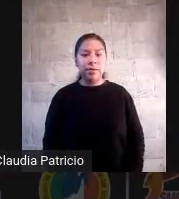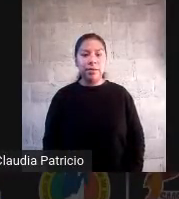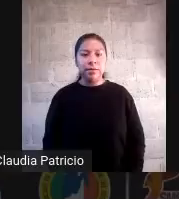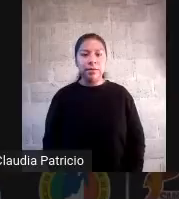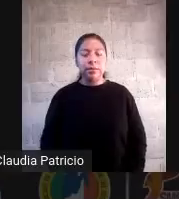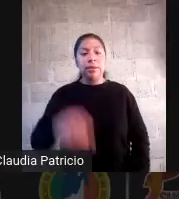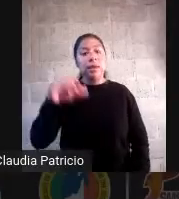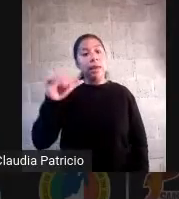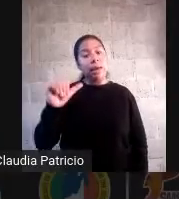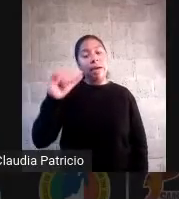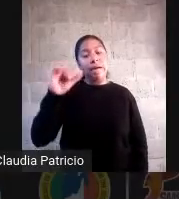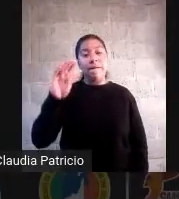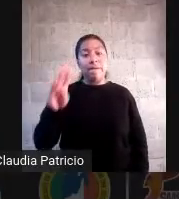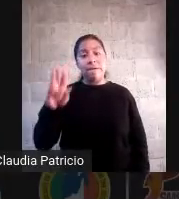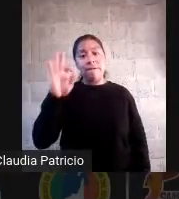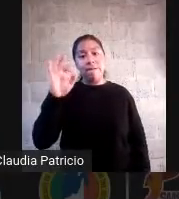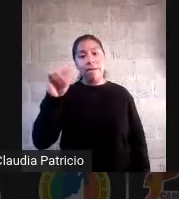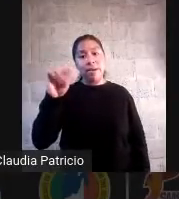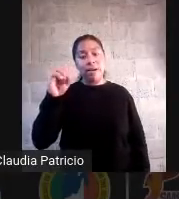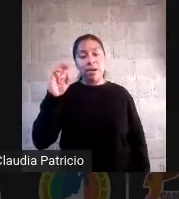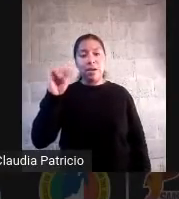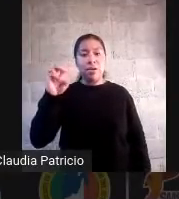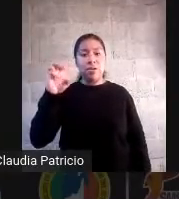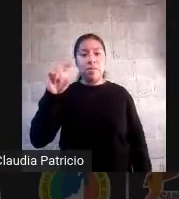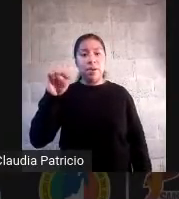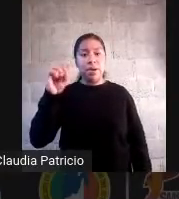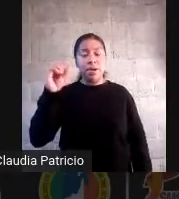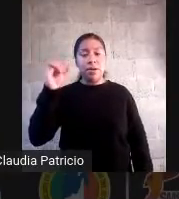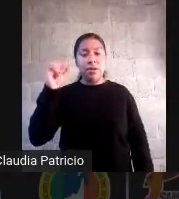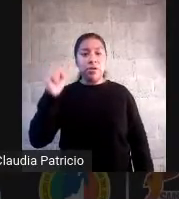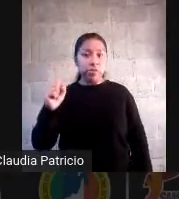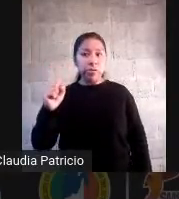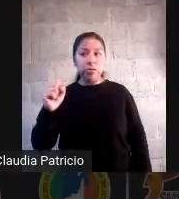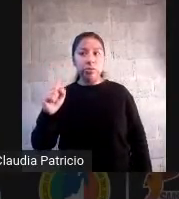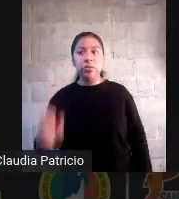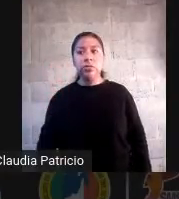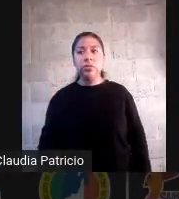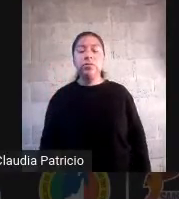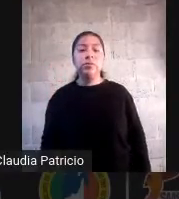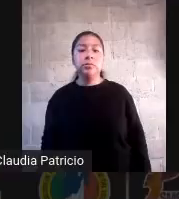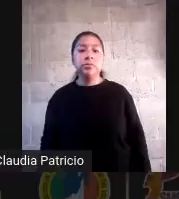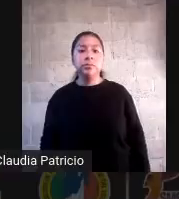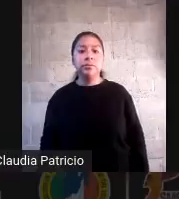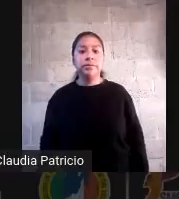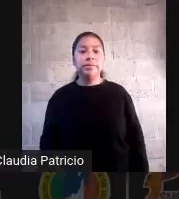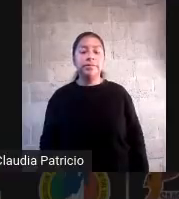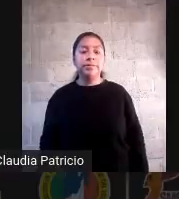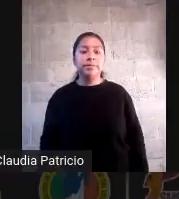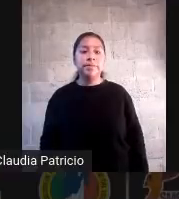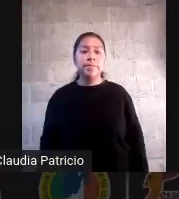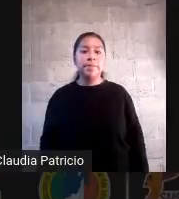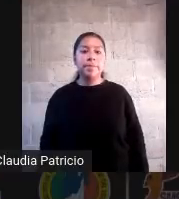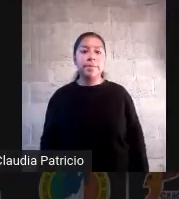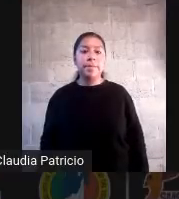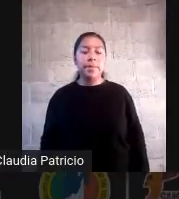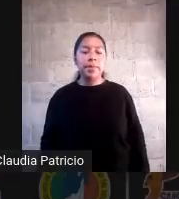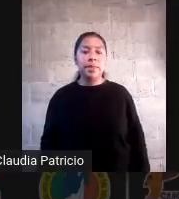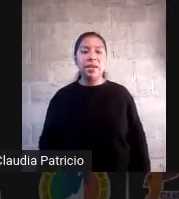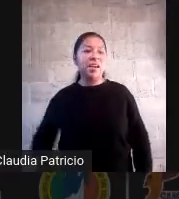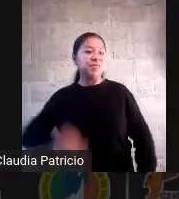aprendizaje basado en fenómenos se trata de sencillamente o sea no lo coartes